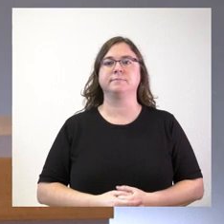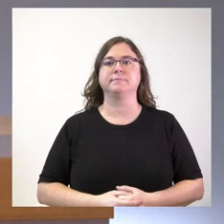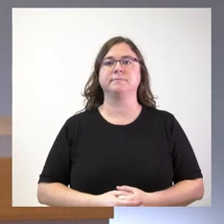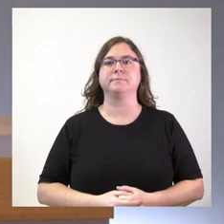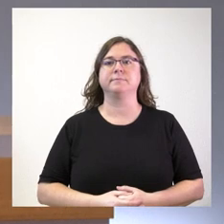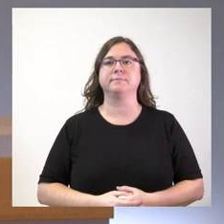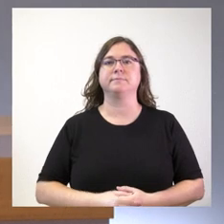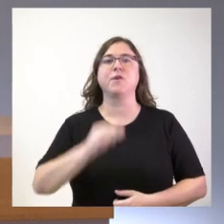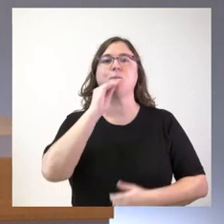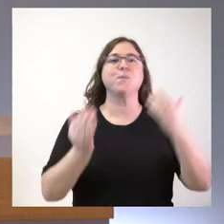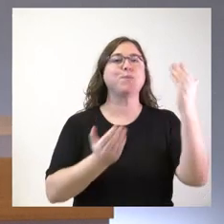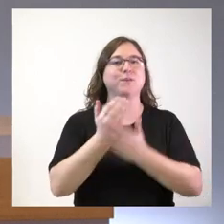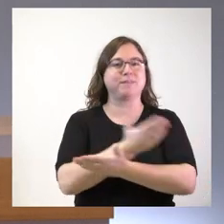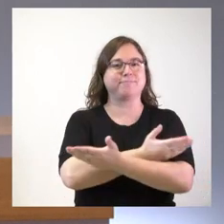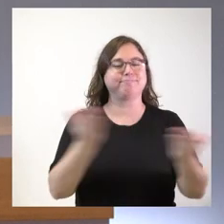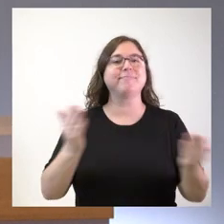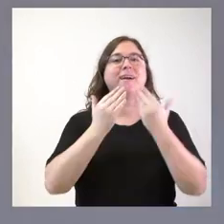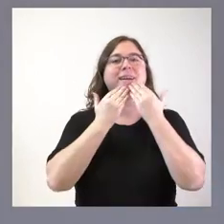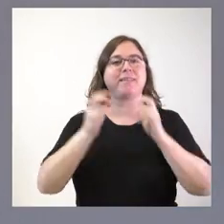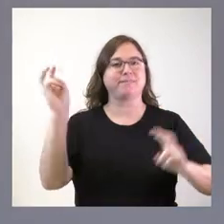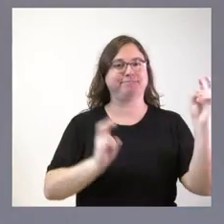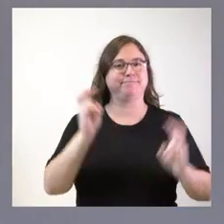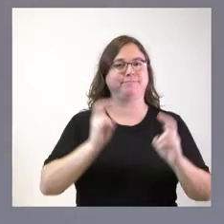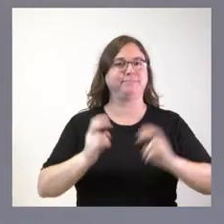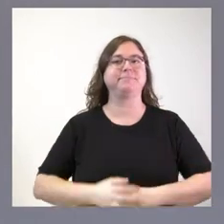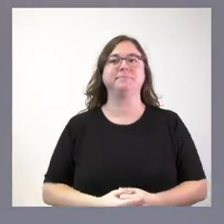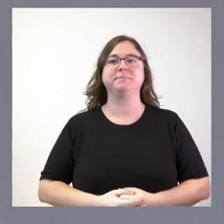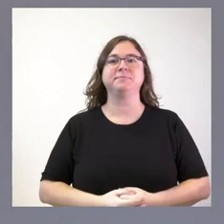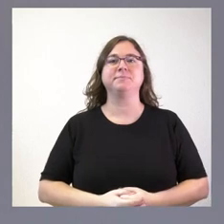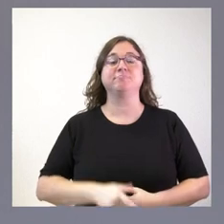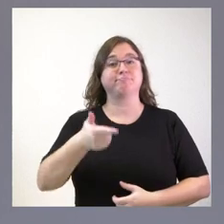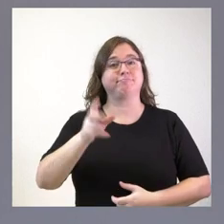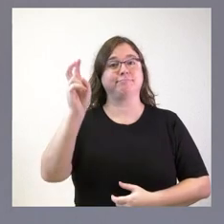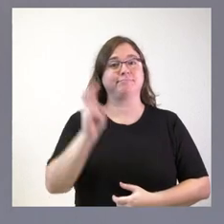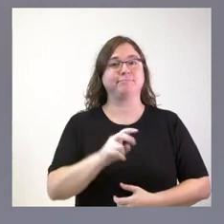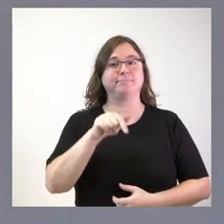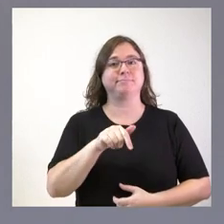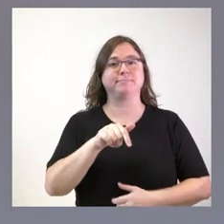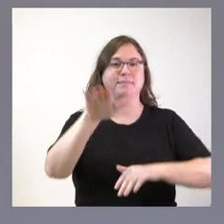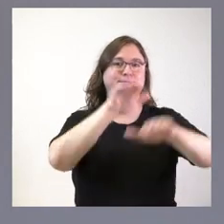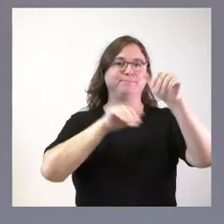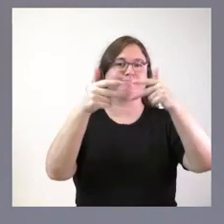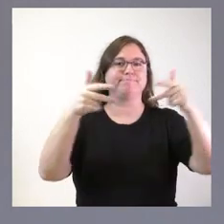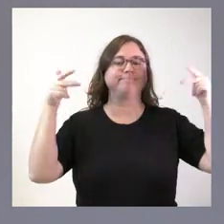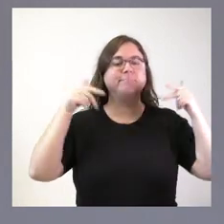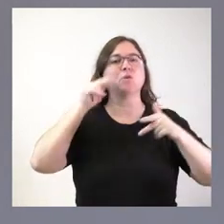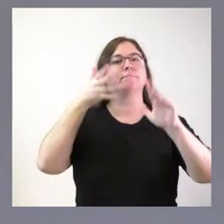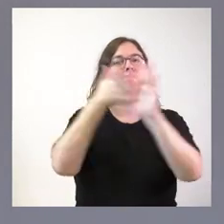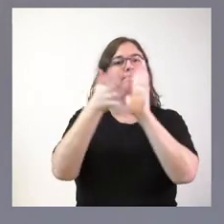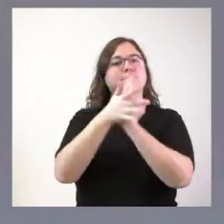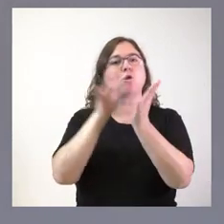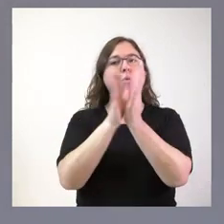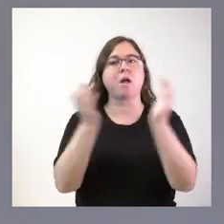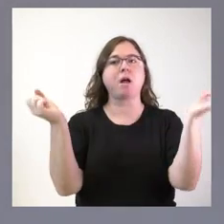Muy buenos días a todos ustedes y muchas gracias por su presencia en esta convocatoria donde daremos cuenta de los acuerdos